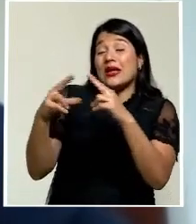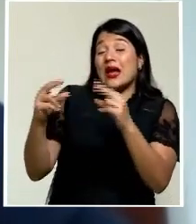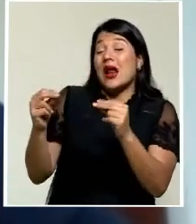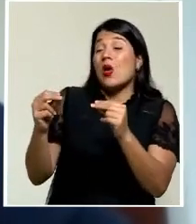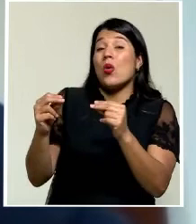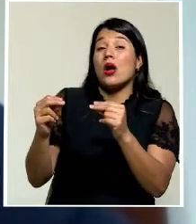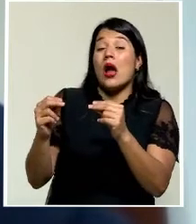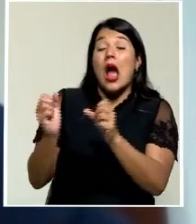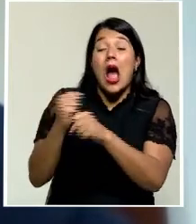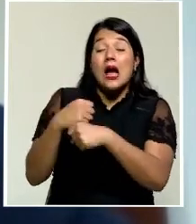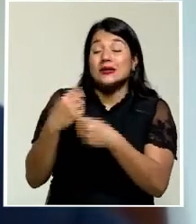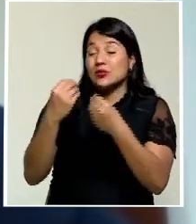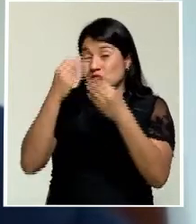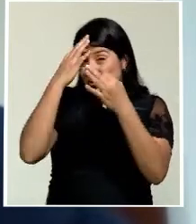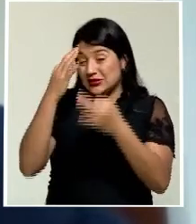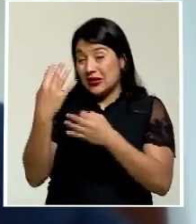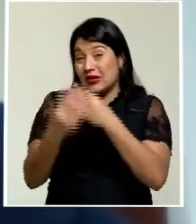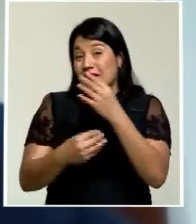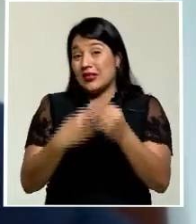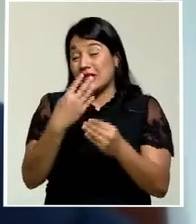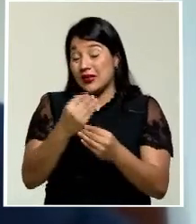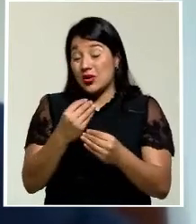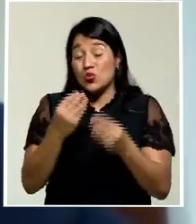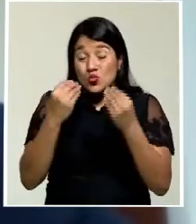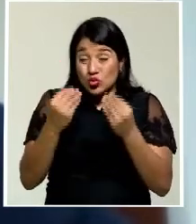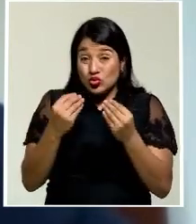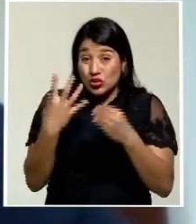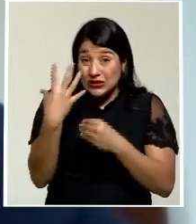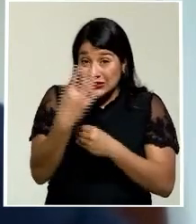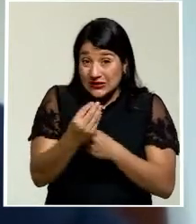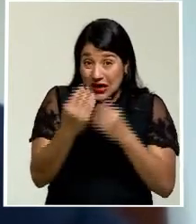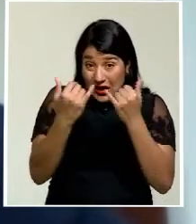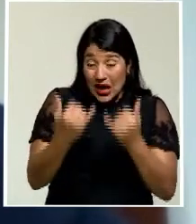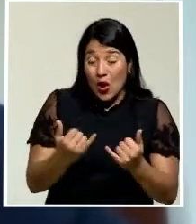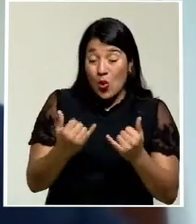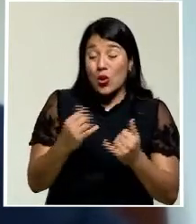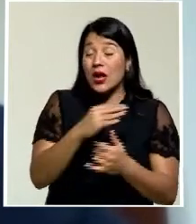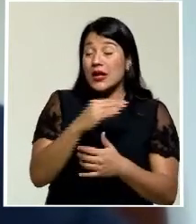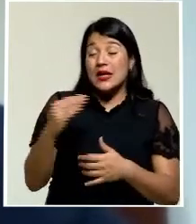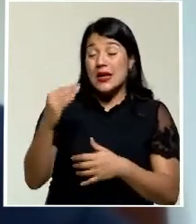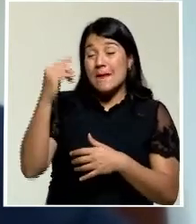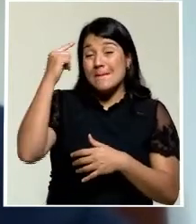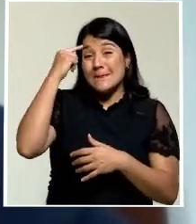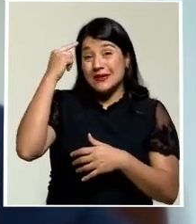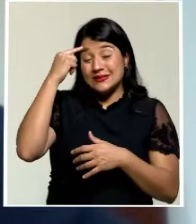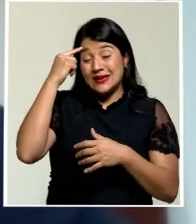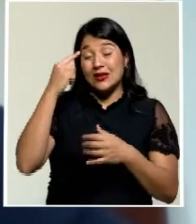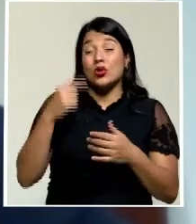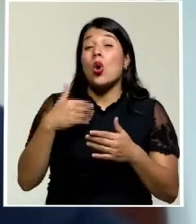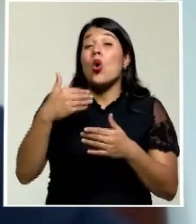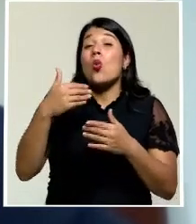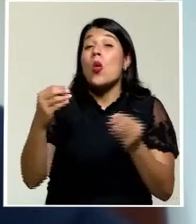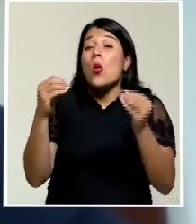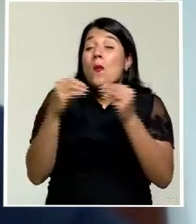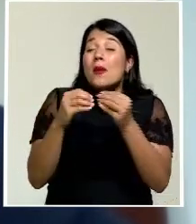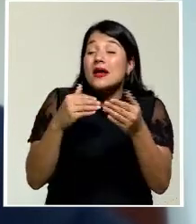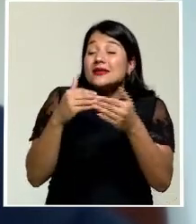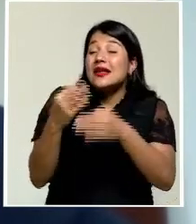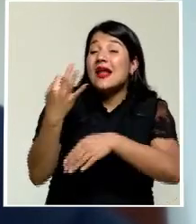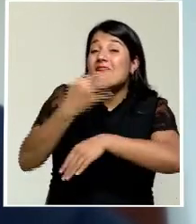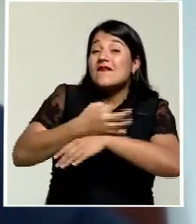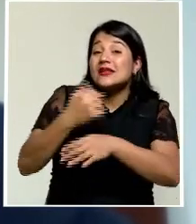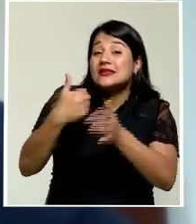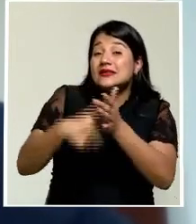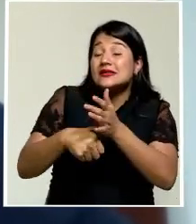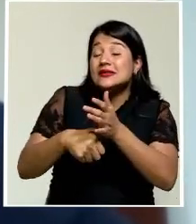manifiestan que salen en este momento, inclusive previendo que conforme se acerquen las fechas de las elecciones vayan a tener algún problema